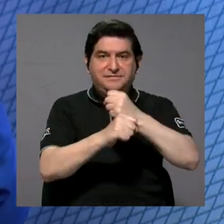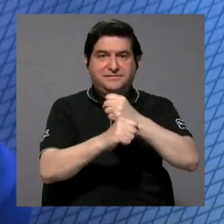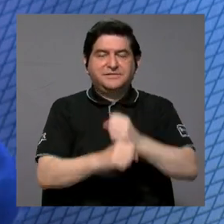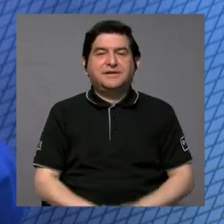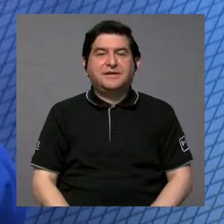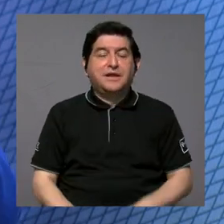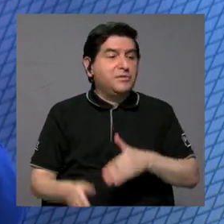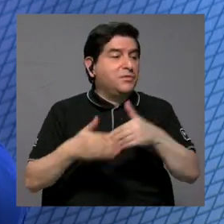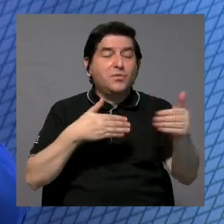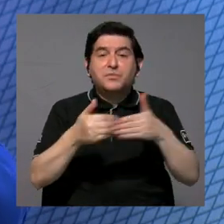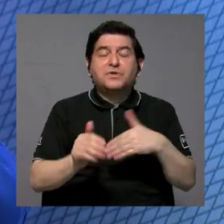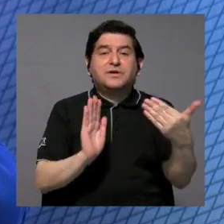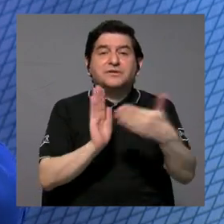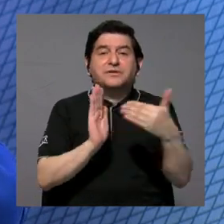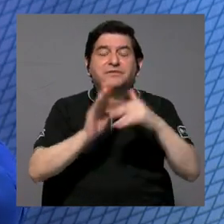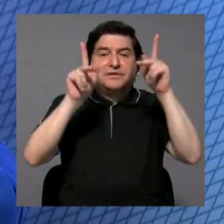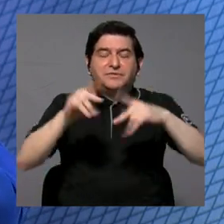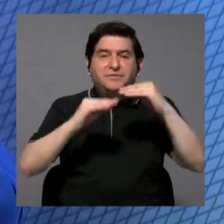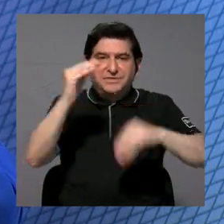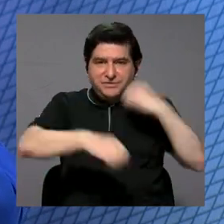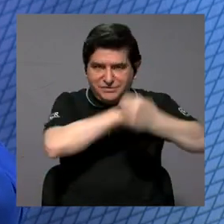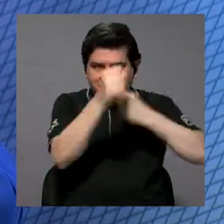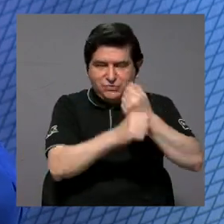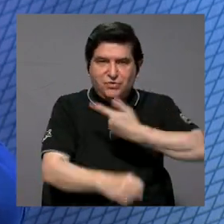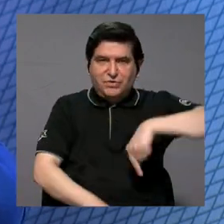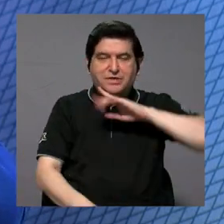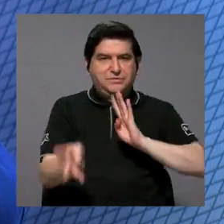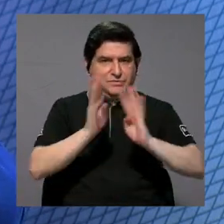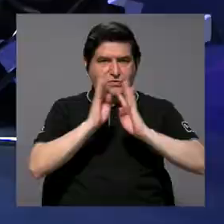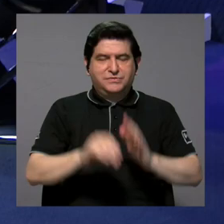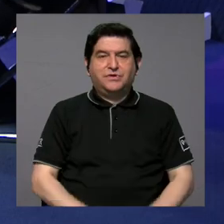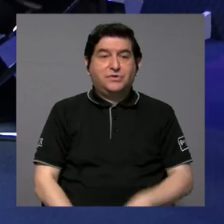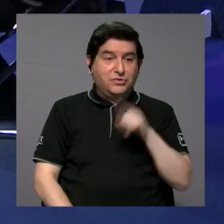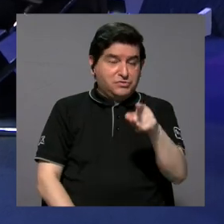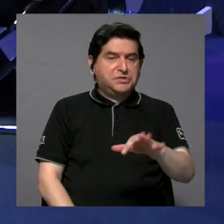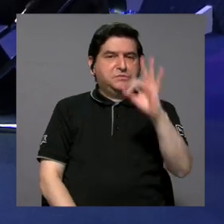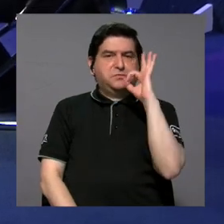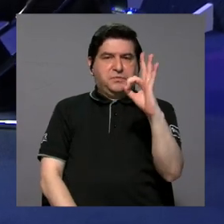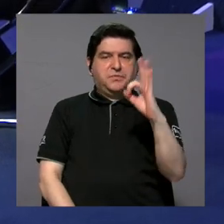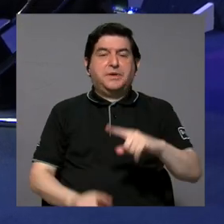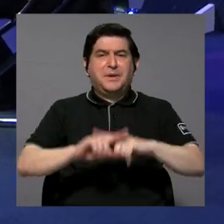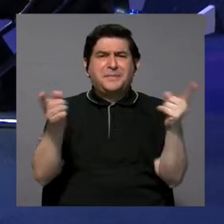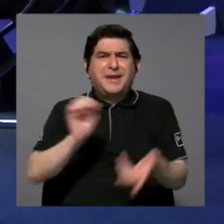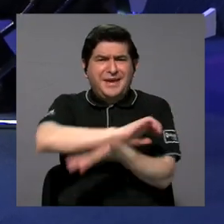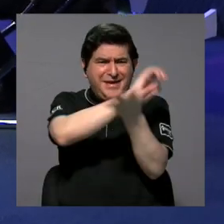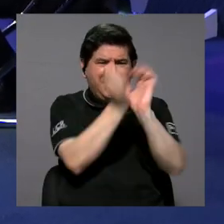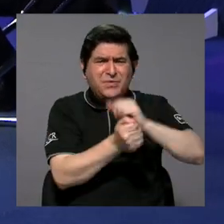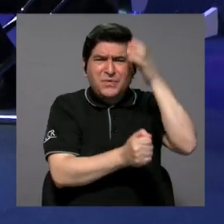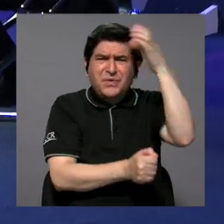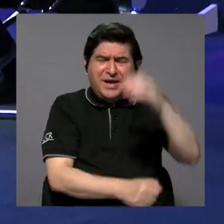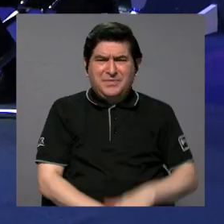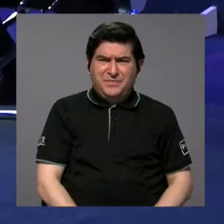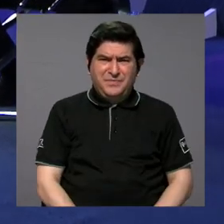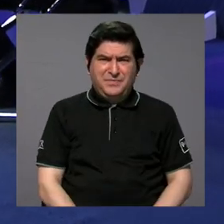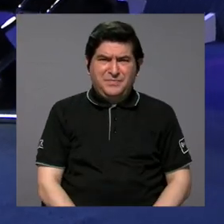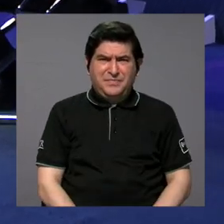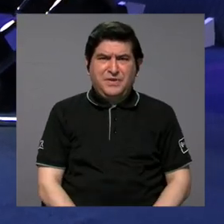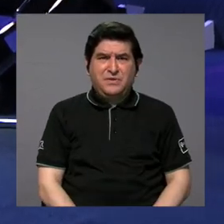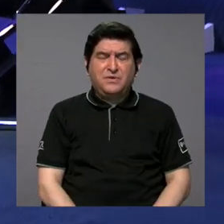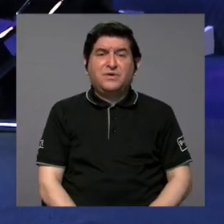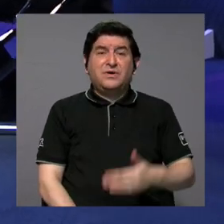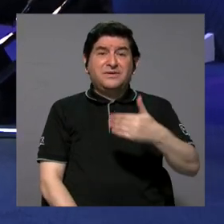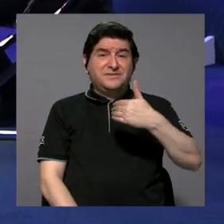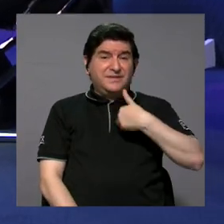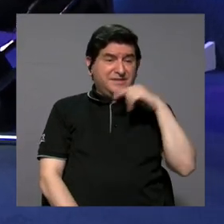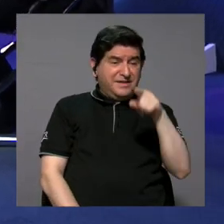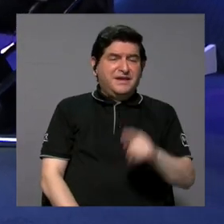en lo que sea y en perjuicio de personas no le dan lo que nosotros estamos hablando. Eso está muy bien. Pero el cambio cultural en esta cosa, ¿verdad? Es porque